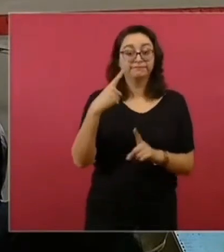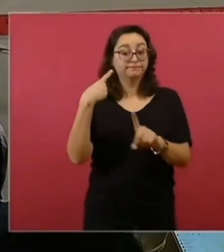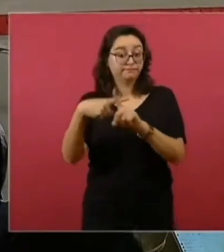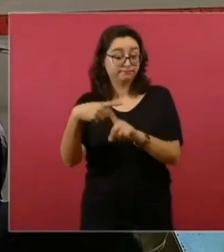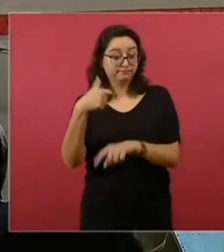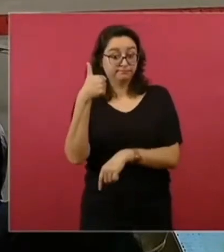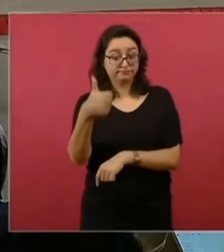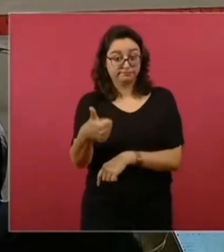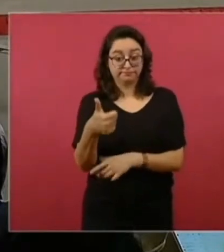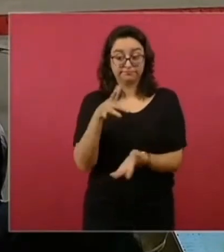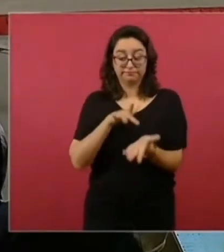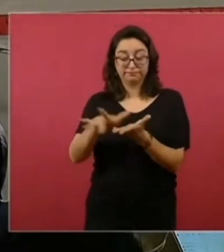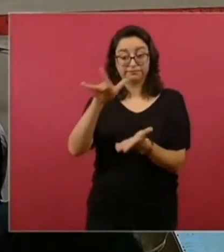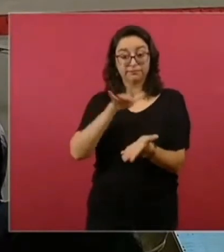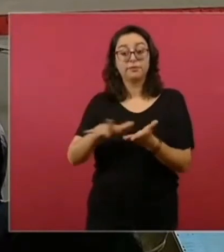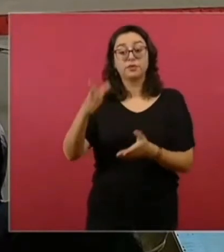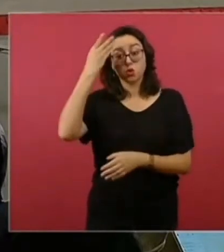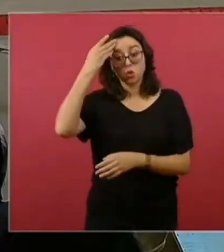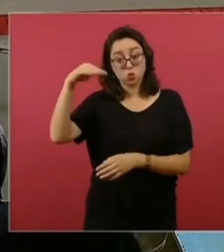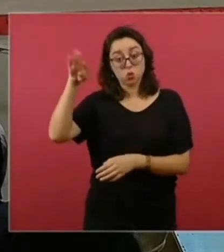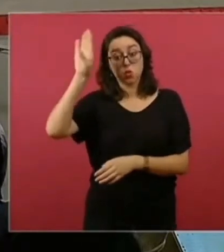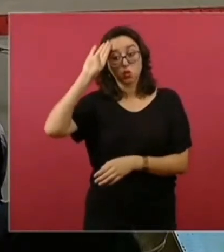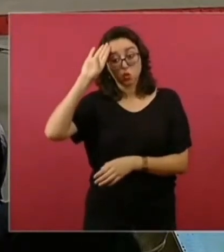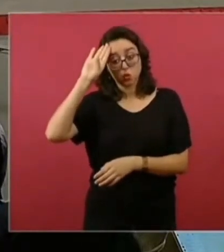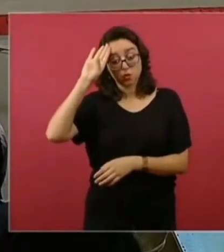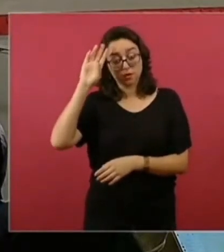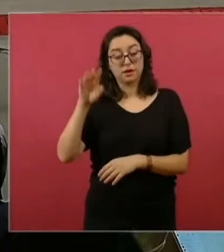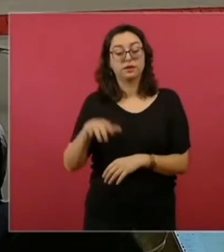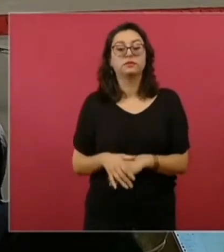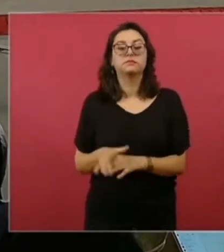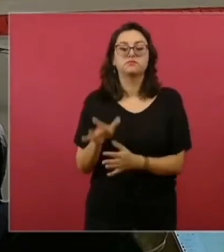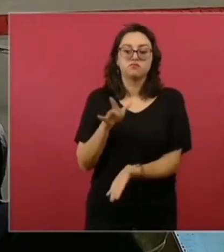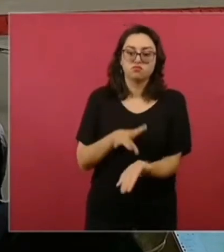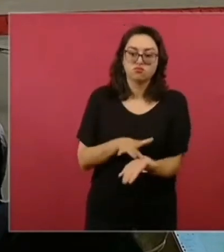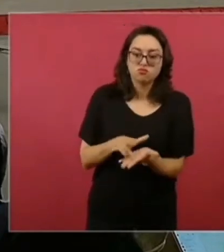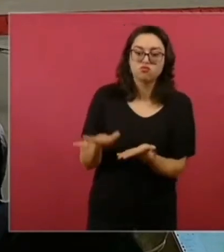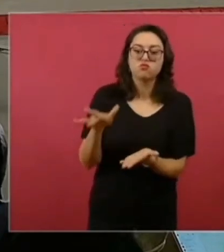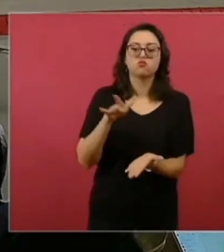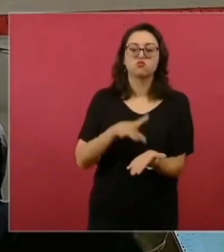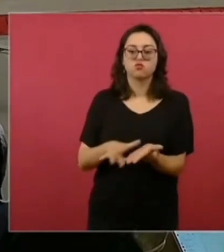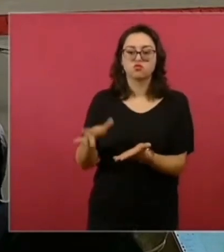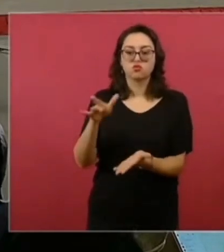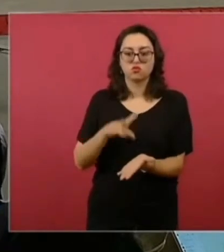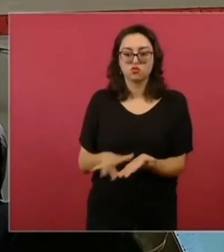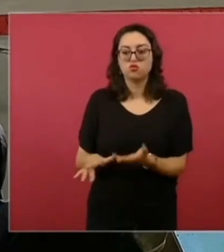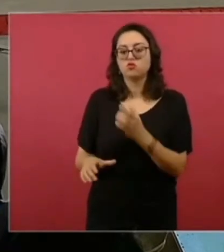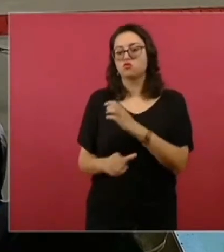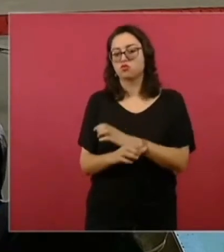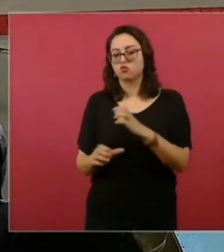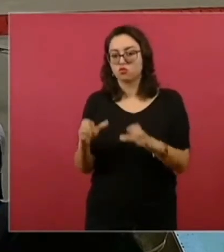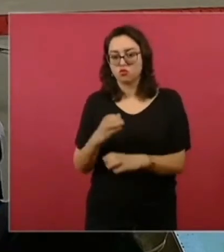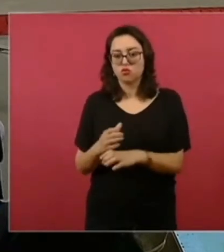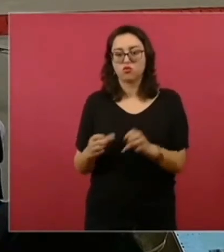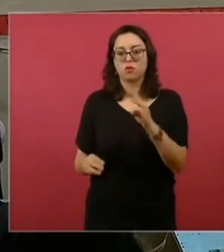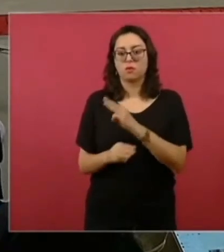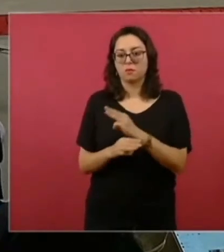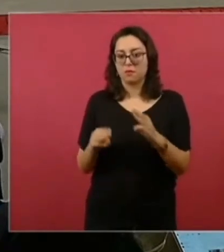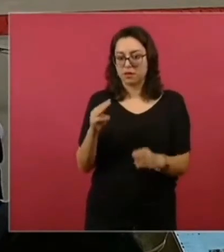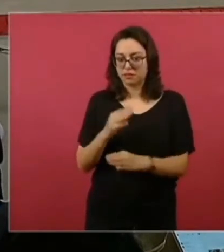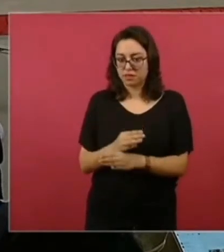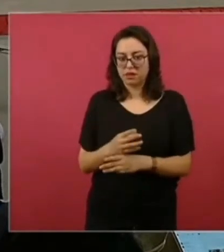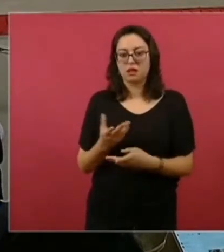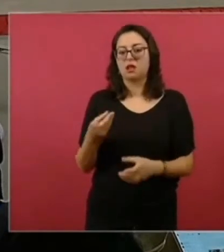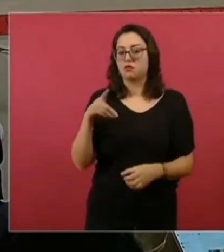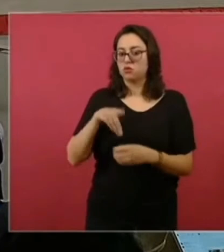en Cuba a partir de este año. Lo que hacemos es apoyar a estas escuelas con insumos en la medida que nosotros podemos,